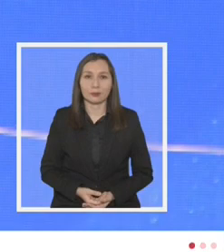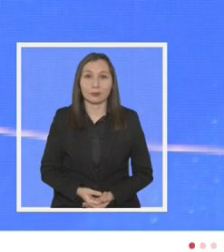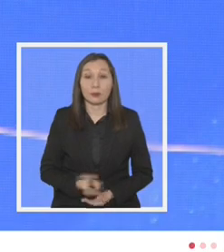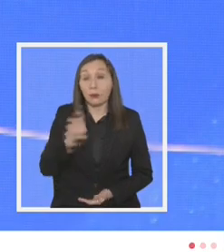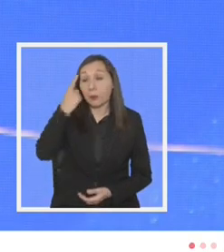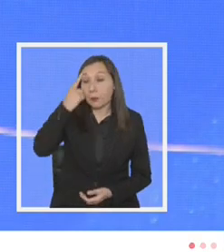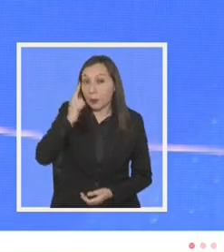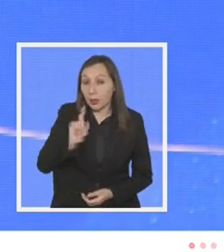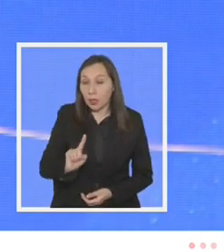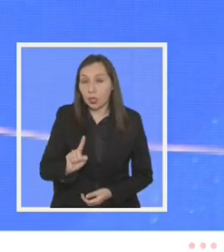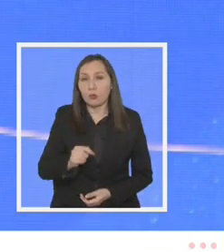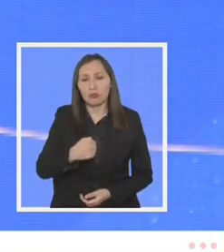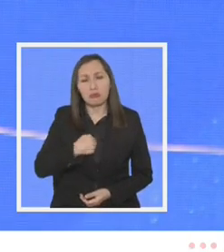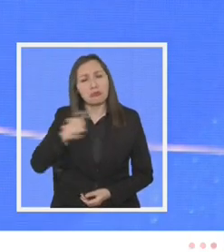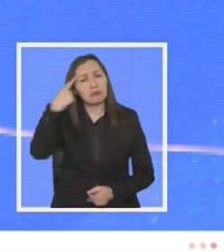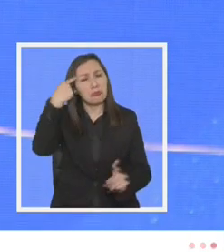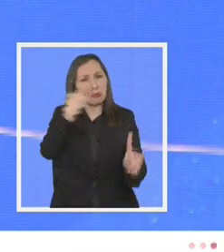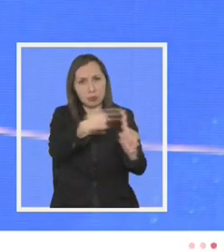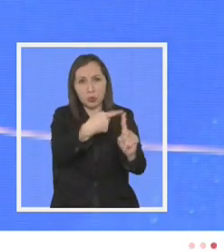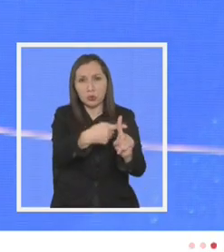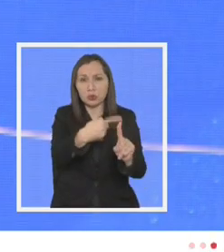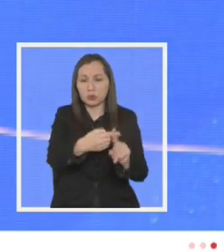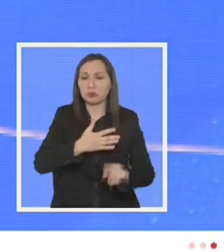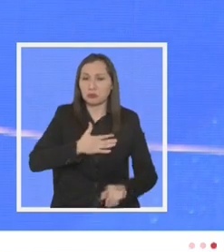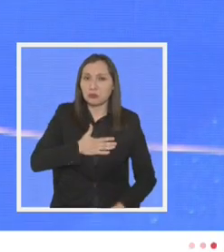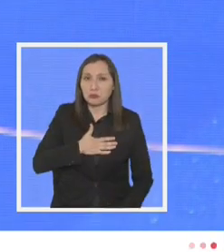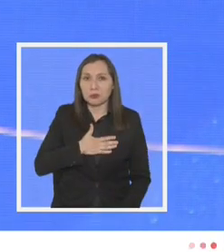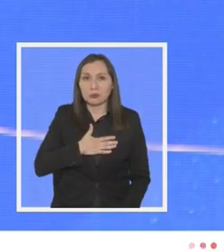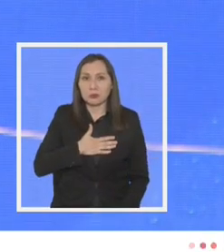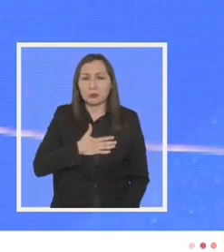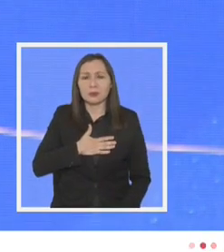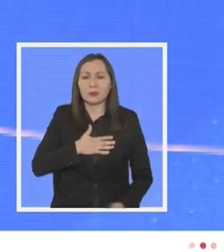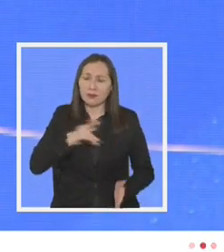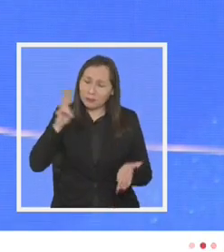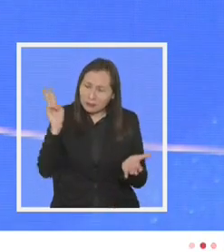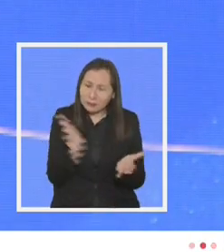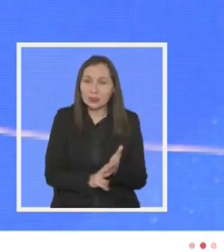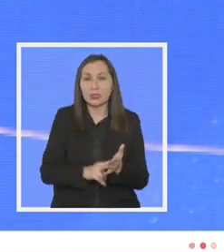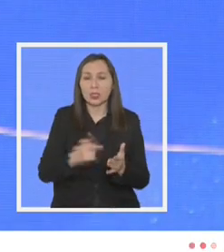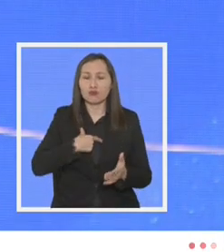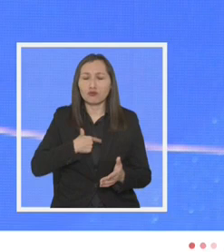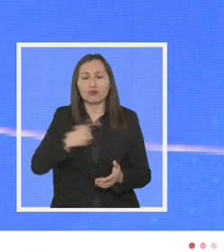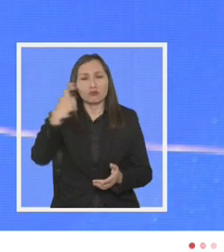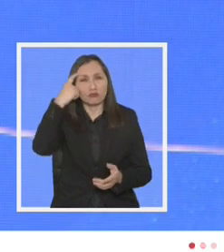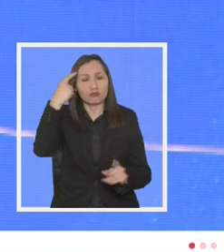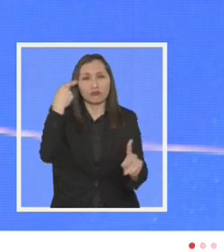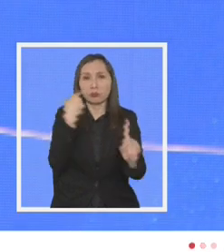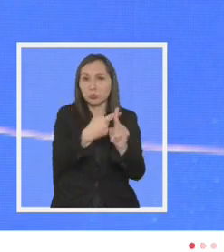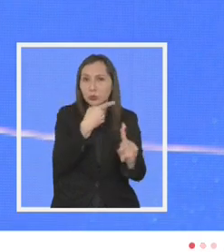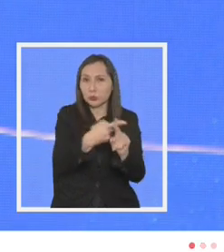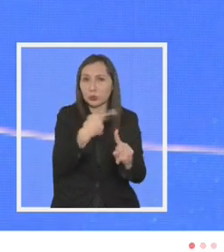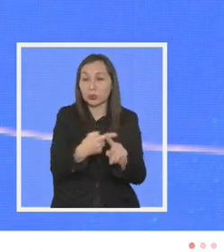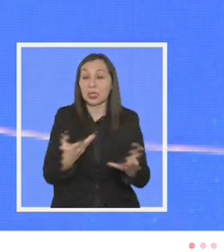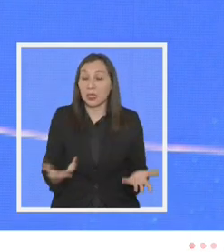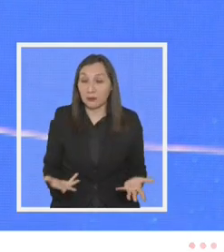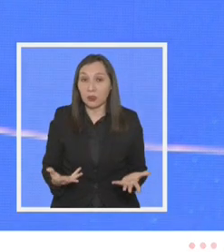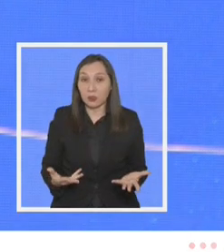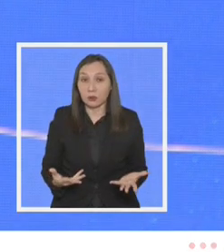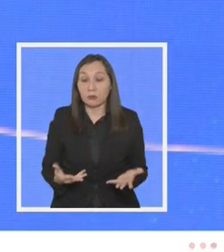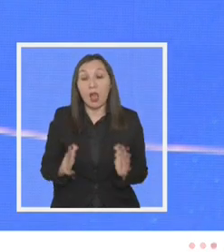pero yo soy optimista soy sinceramente optimista quizás